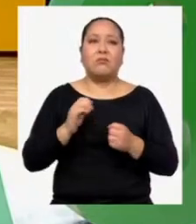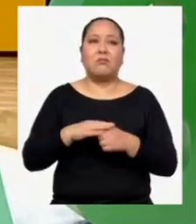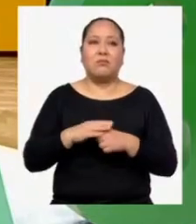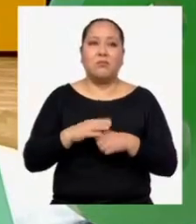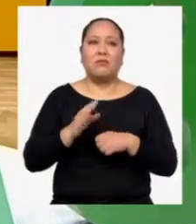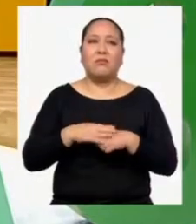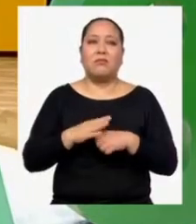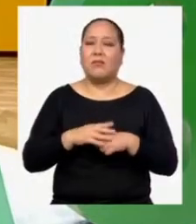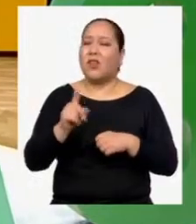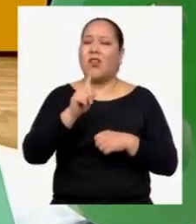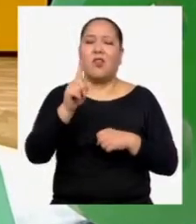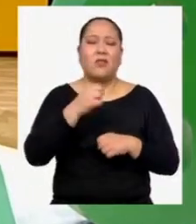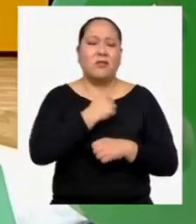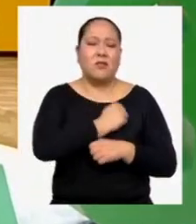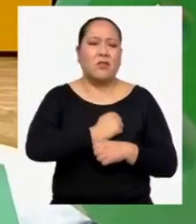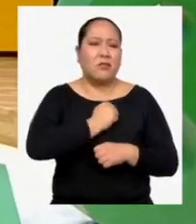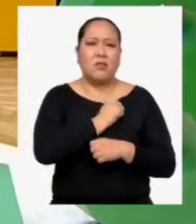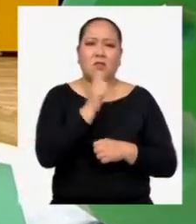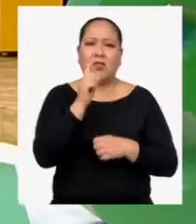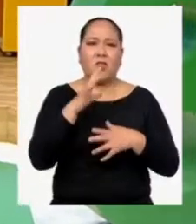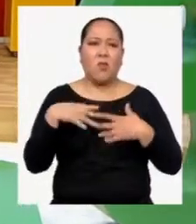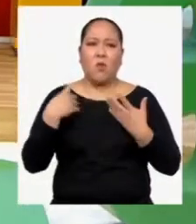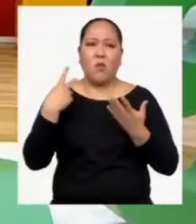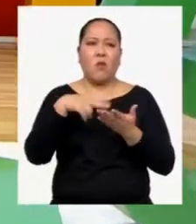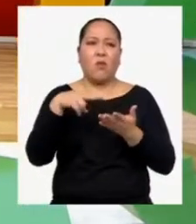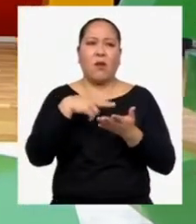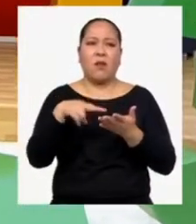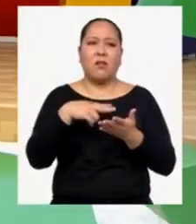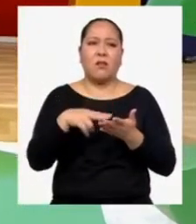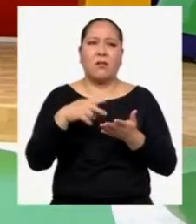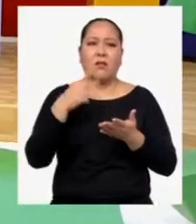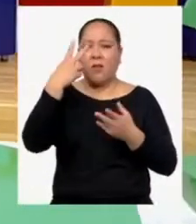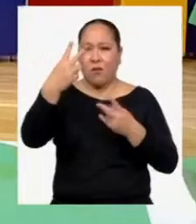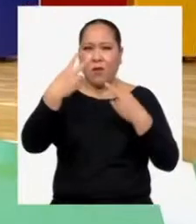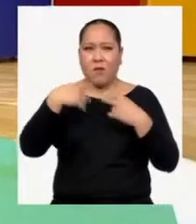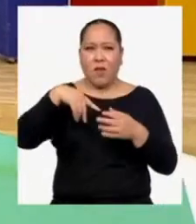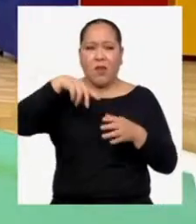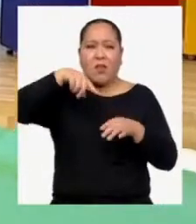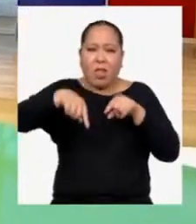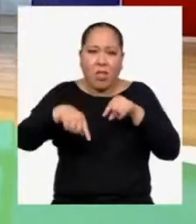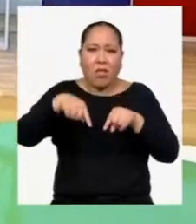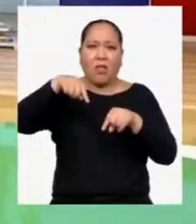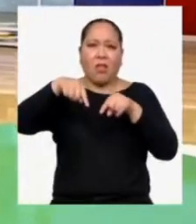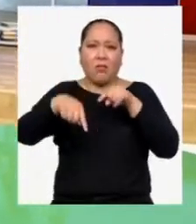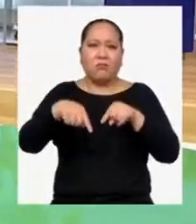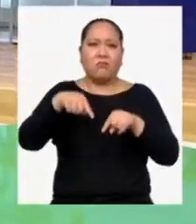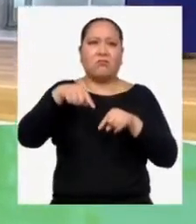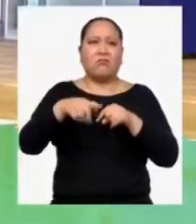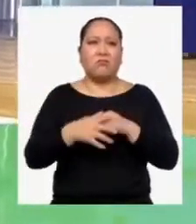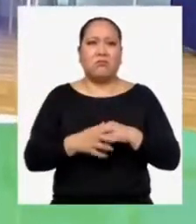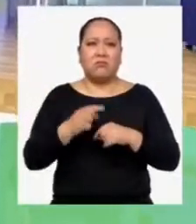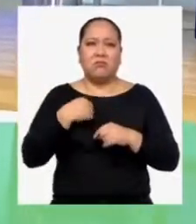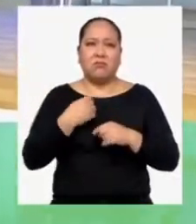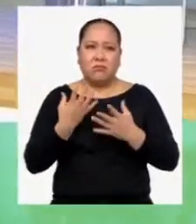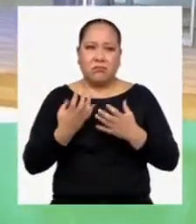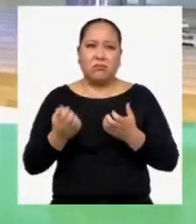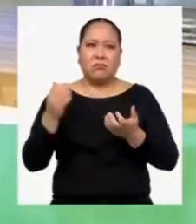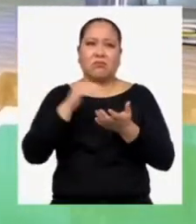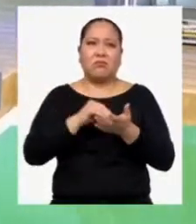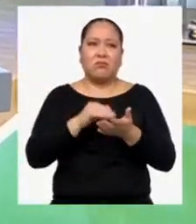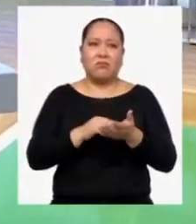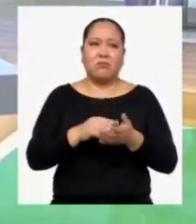No, lo siento. No puedo bailar. Ya me vieron cojear. Otro día será. Ya quisiera volver a hacerlo, pero